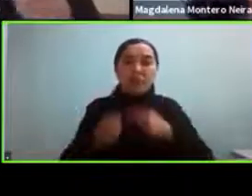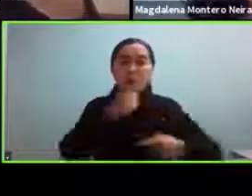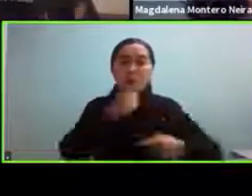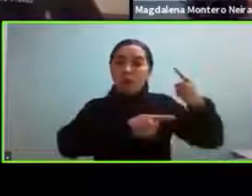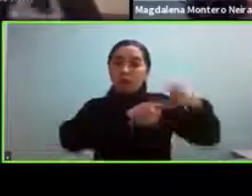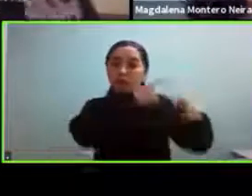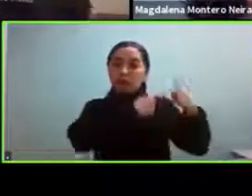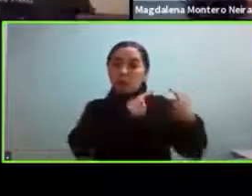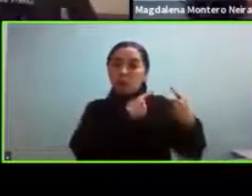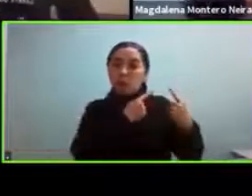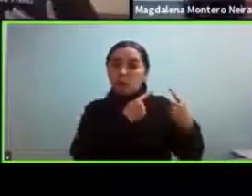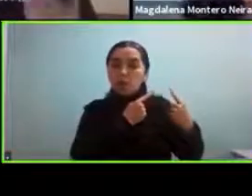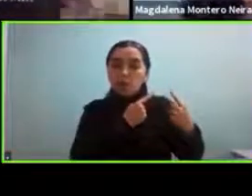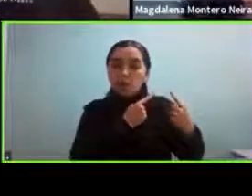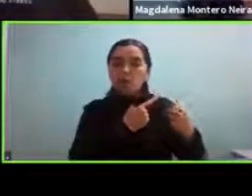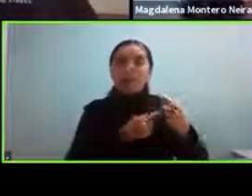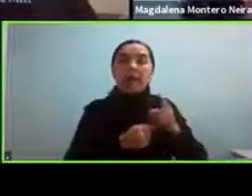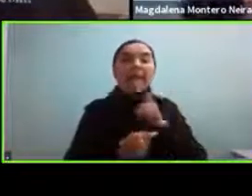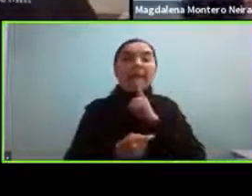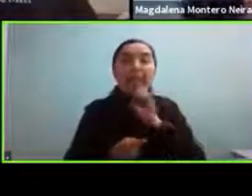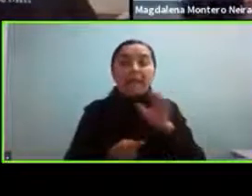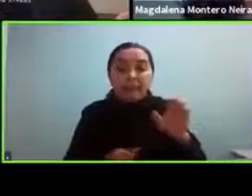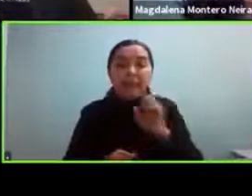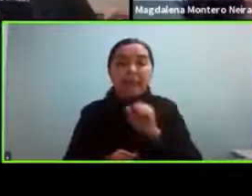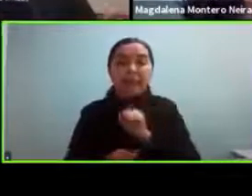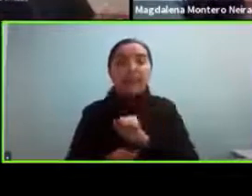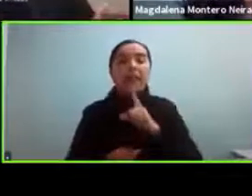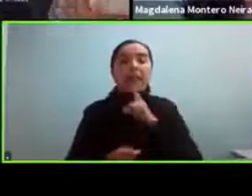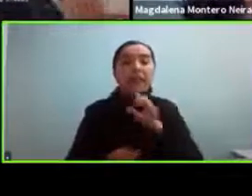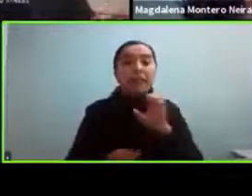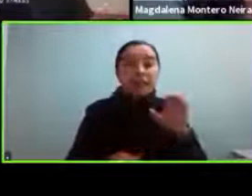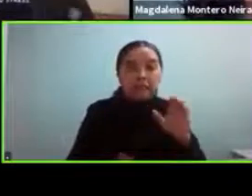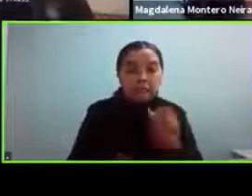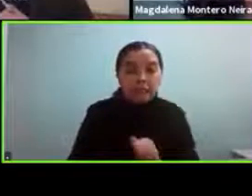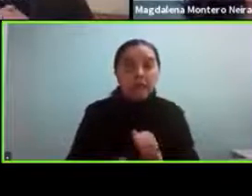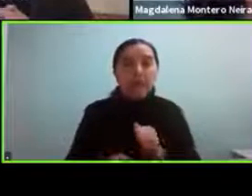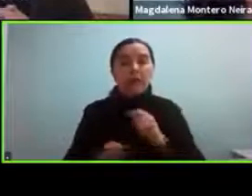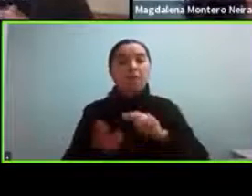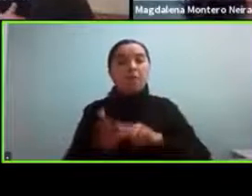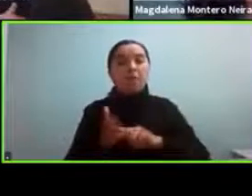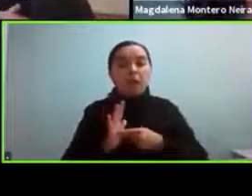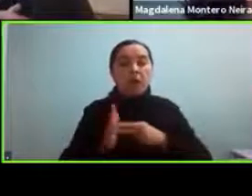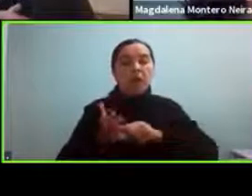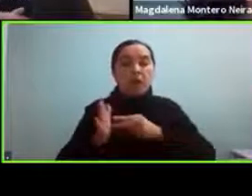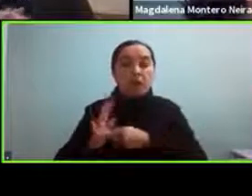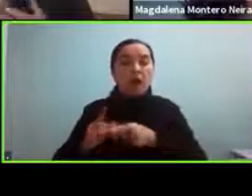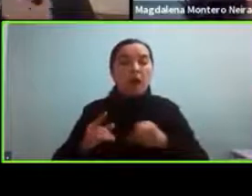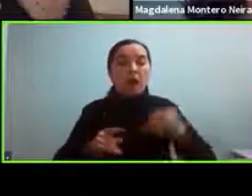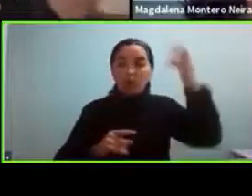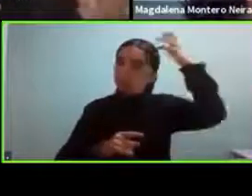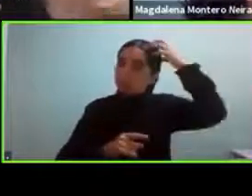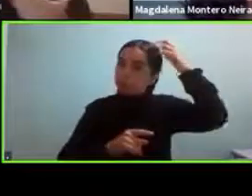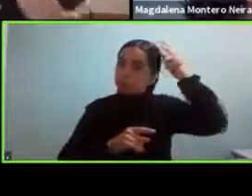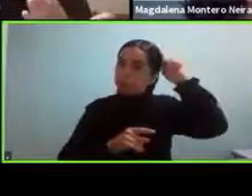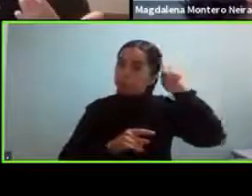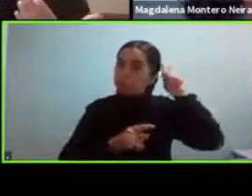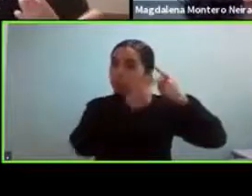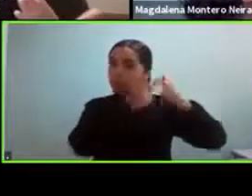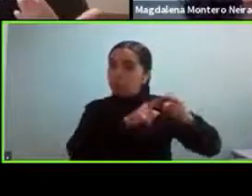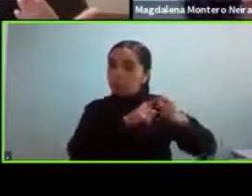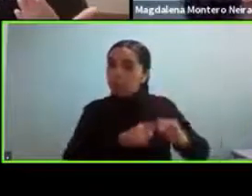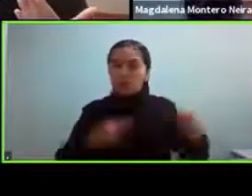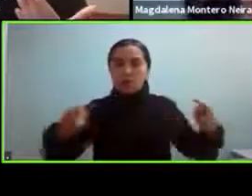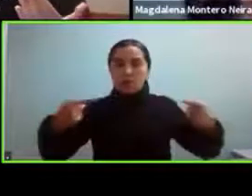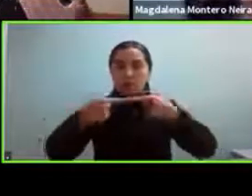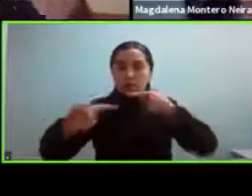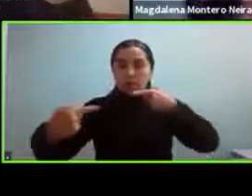T al trastorno el trastorno el trastorno claro y ahora tenemos esta este concepto de la neurodiversidad y entonces empiezan a chocar estas